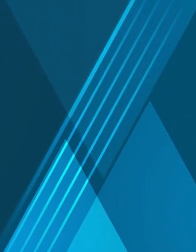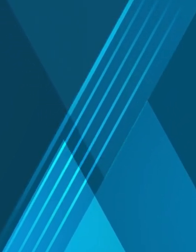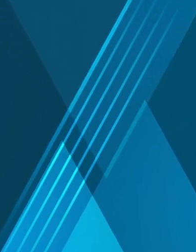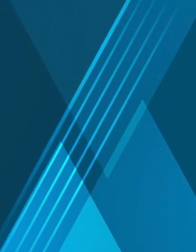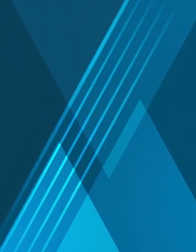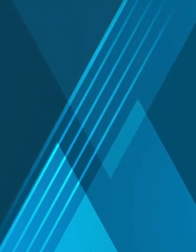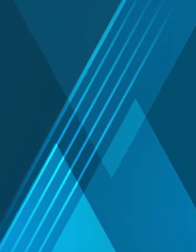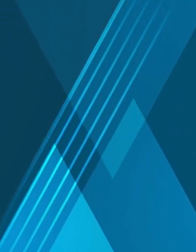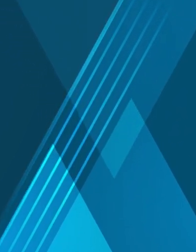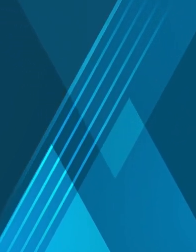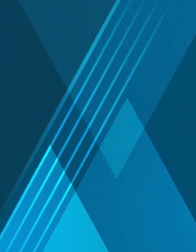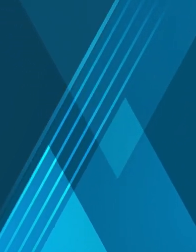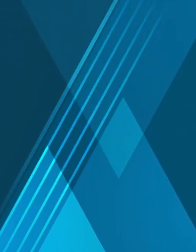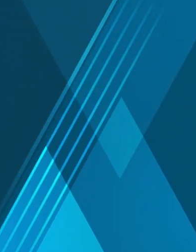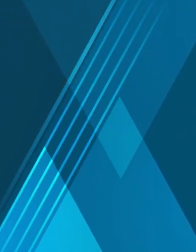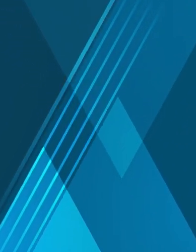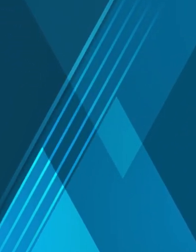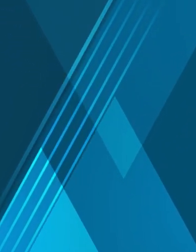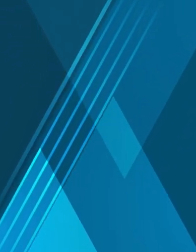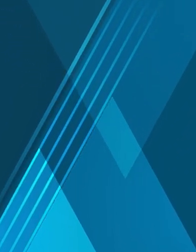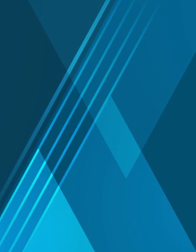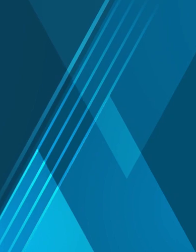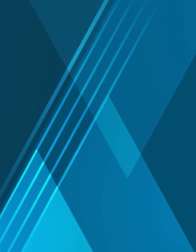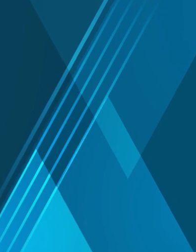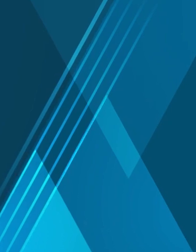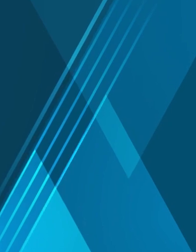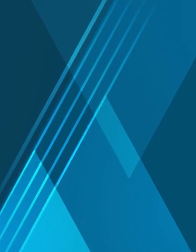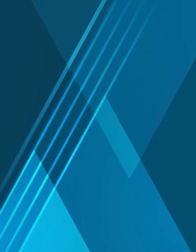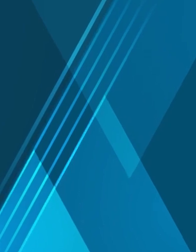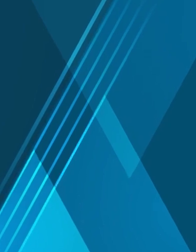Agradecemos. Gracias por ver el video